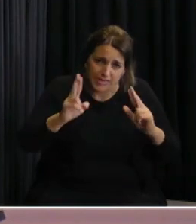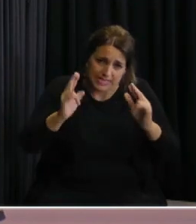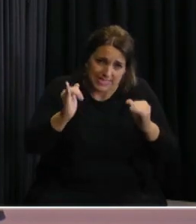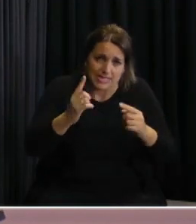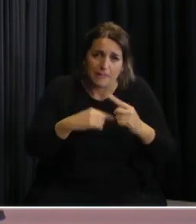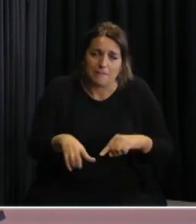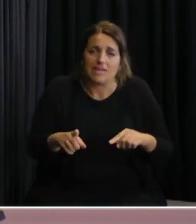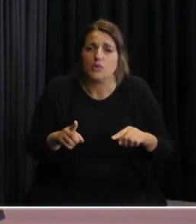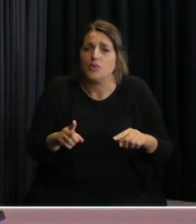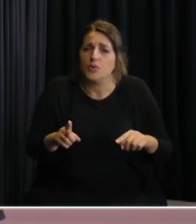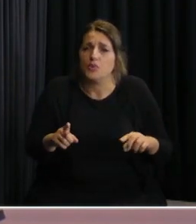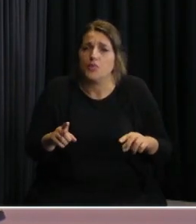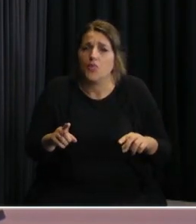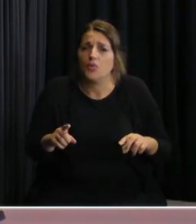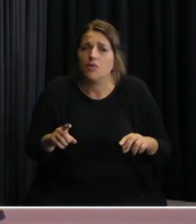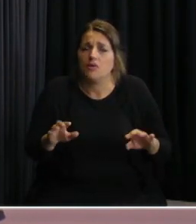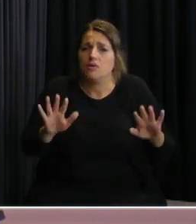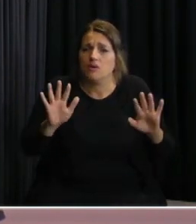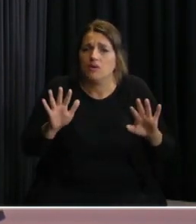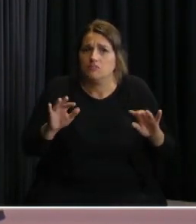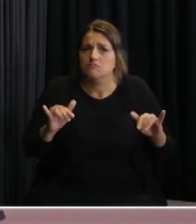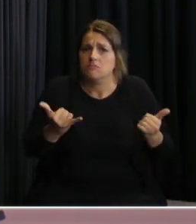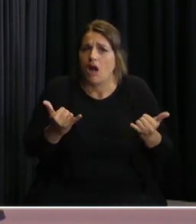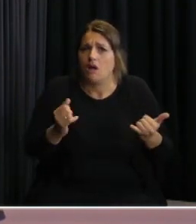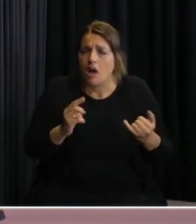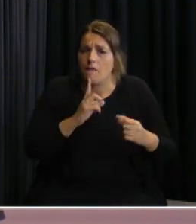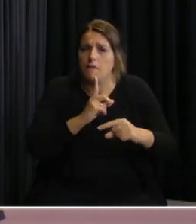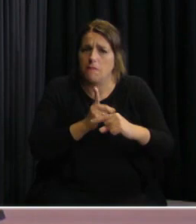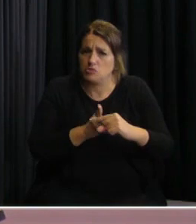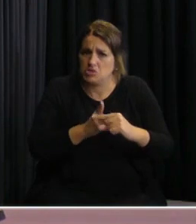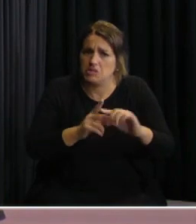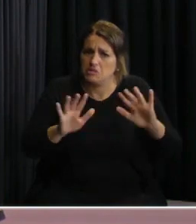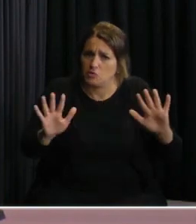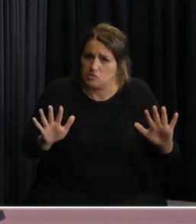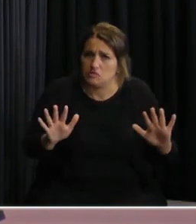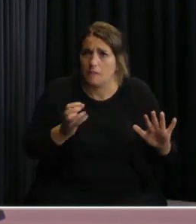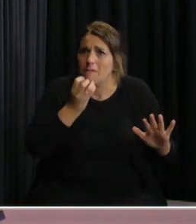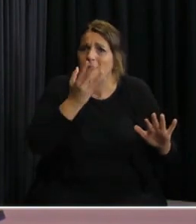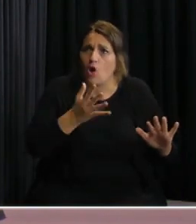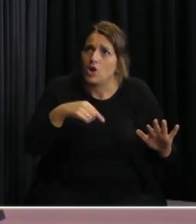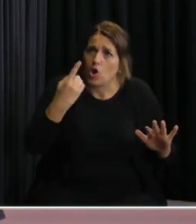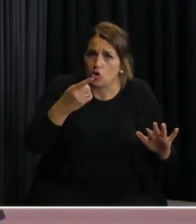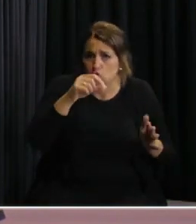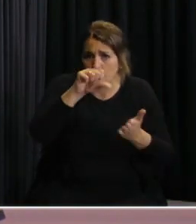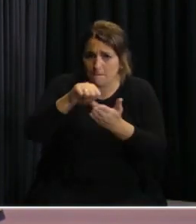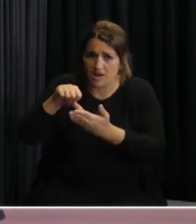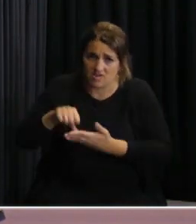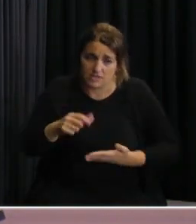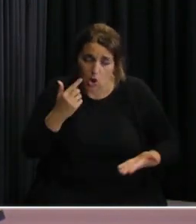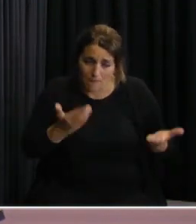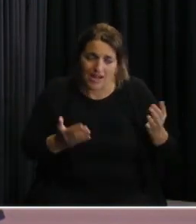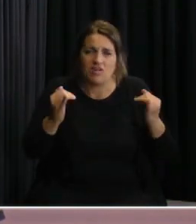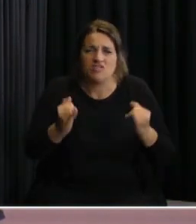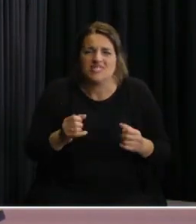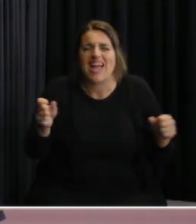por lo menos con guarismos más positivos que otros lados por eso más allá de las actividades